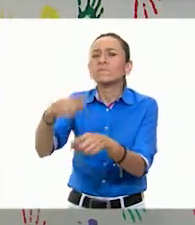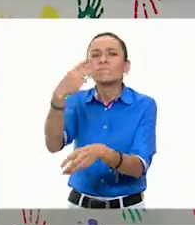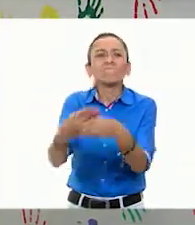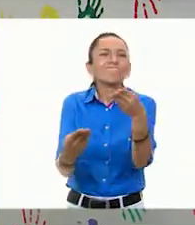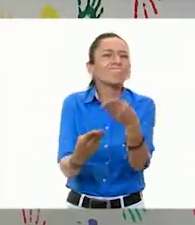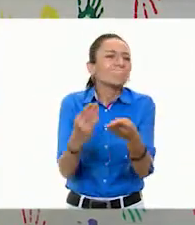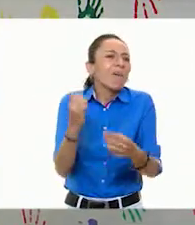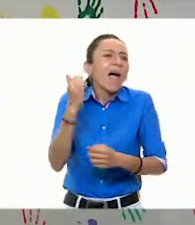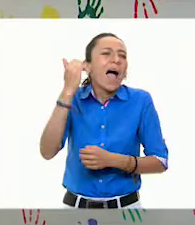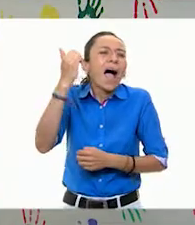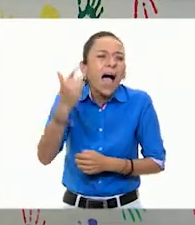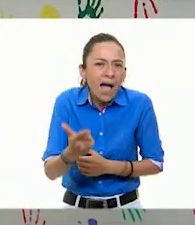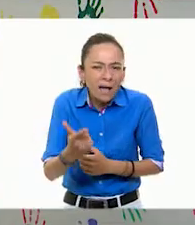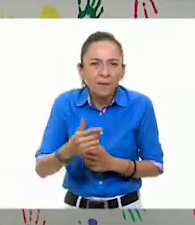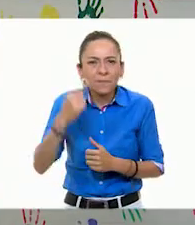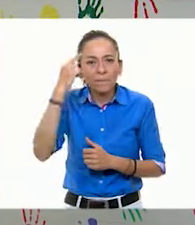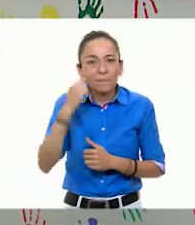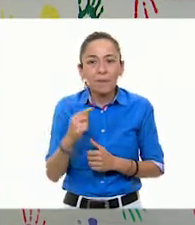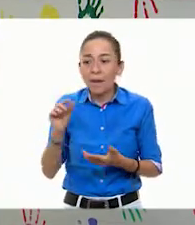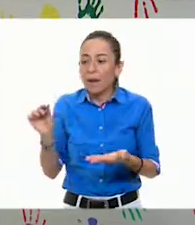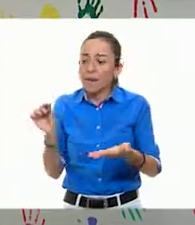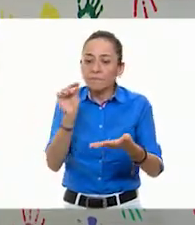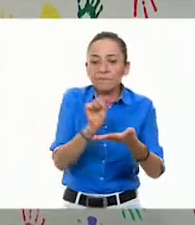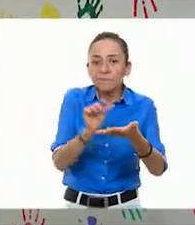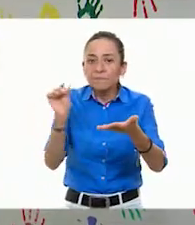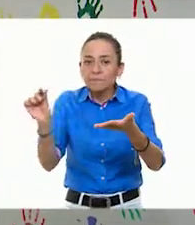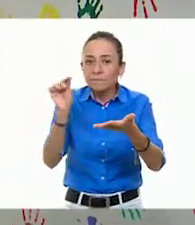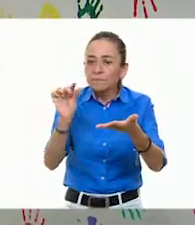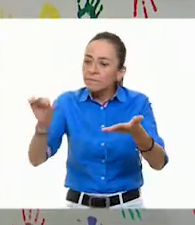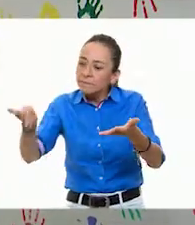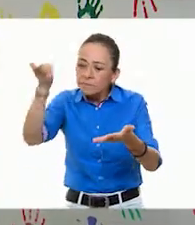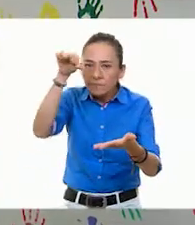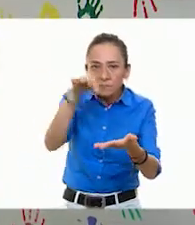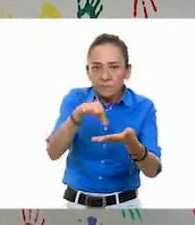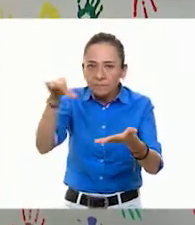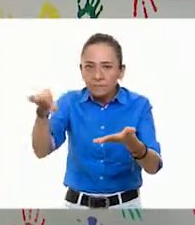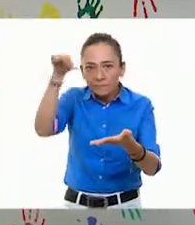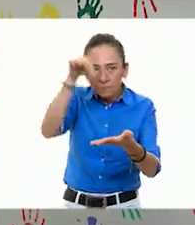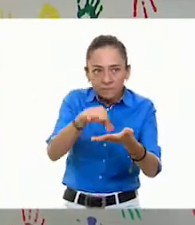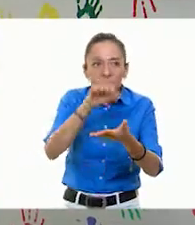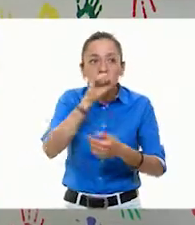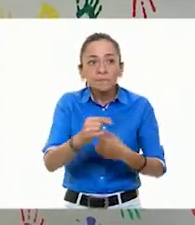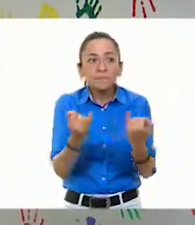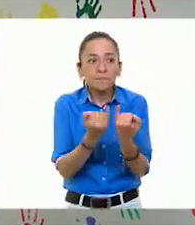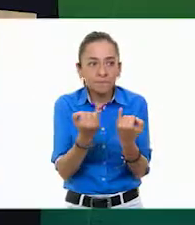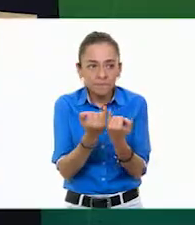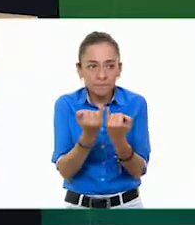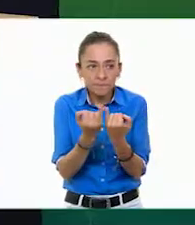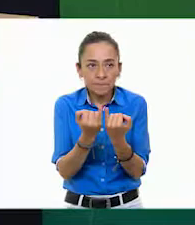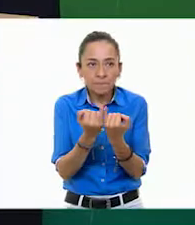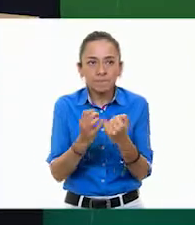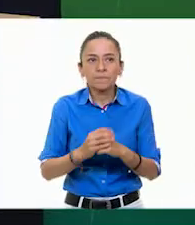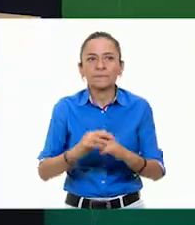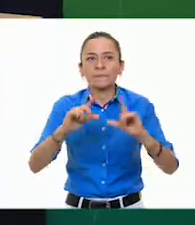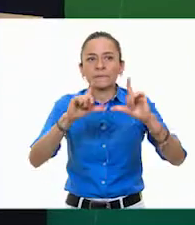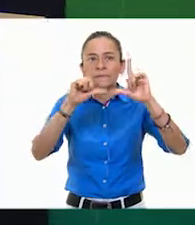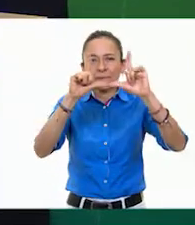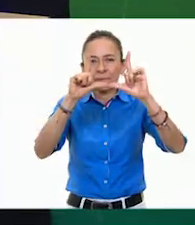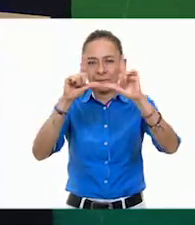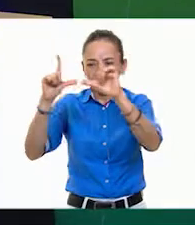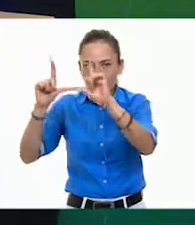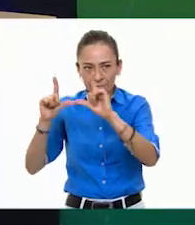las semillitas. Una tarjeta que va a permitirnos ir alineando estas tarjetas.